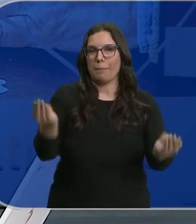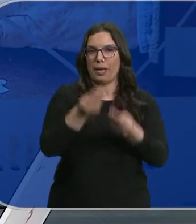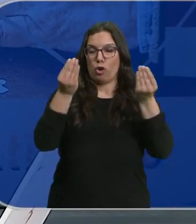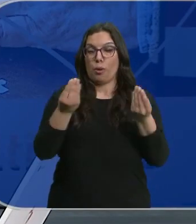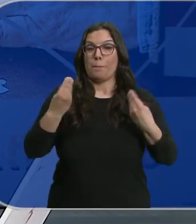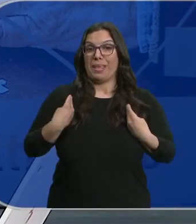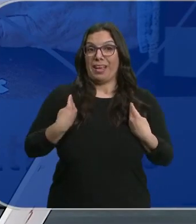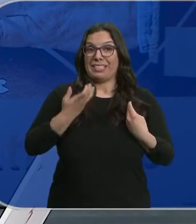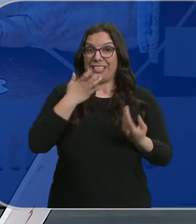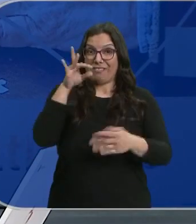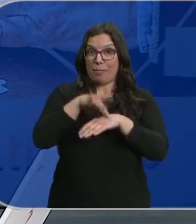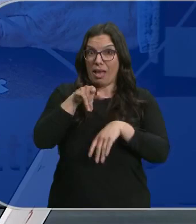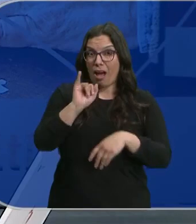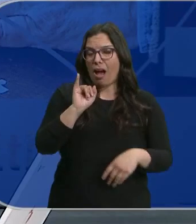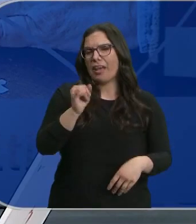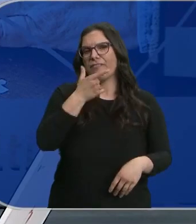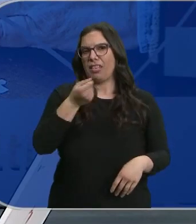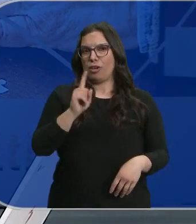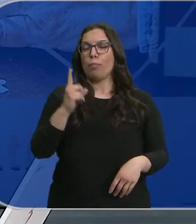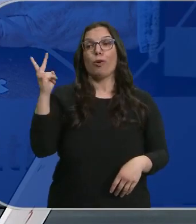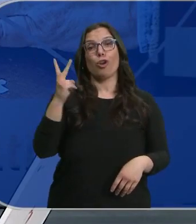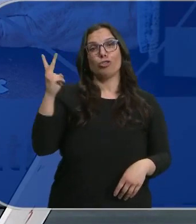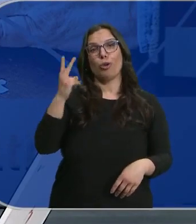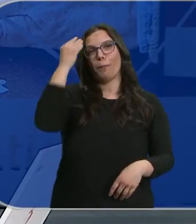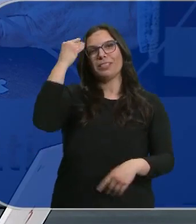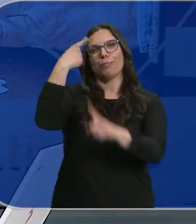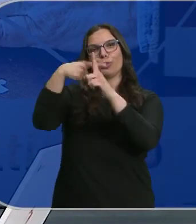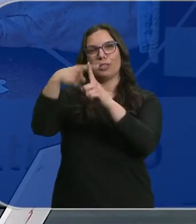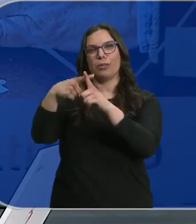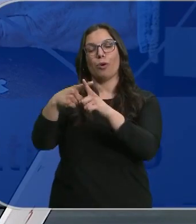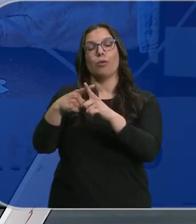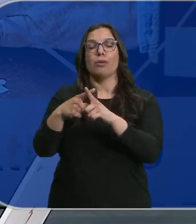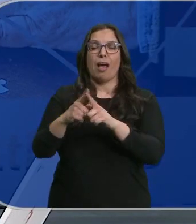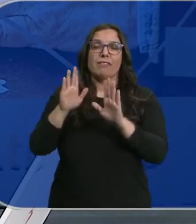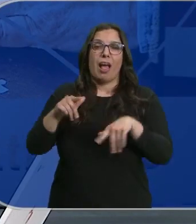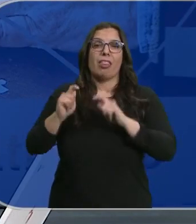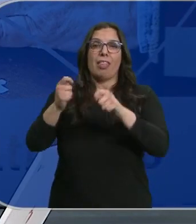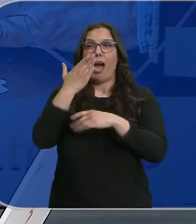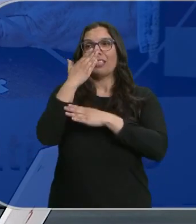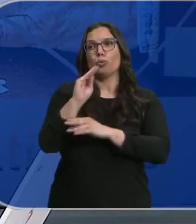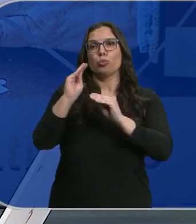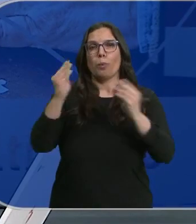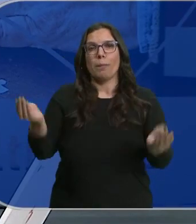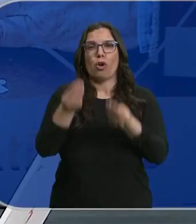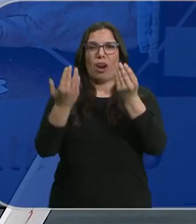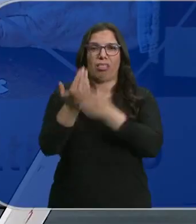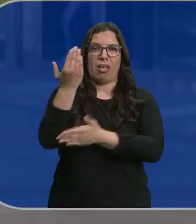no es fácil, pero ambos son optimistas. Una actitud que les ayuda a sobrellevar en Palencia un día a día a veces complicado.